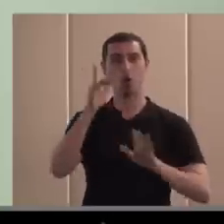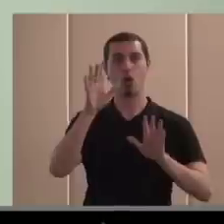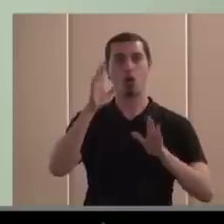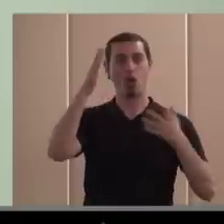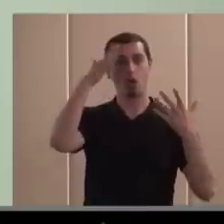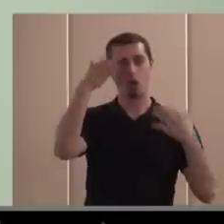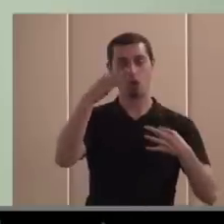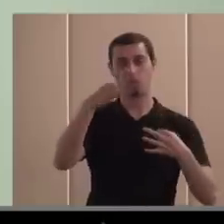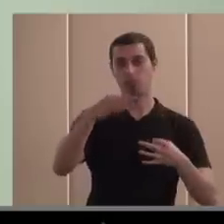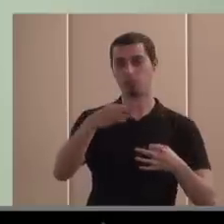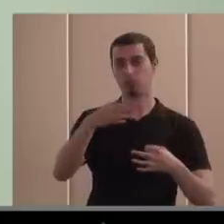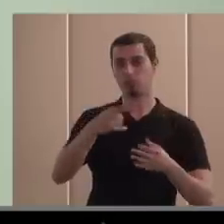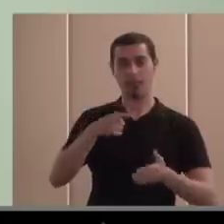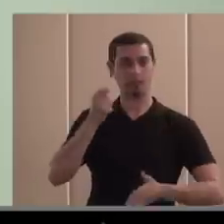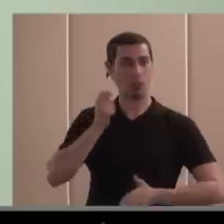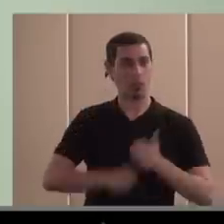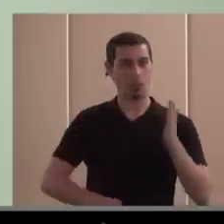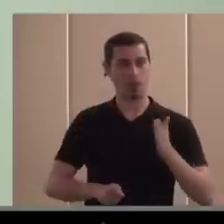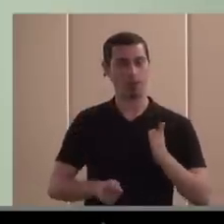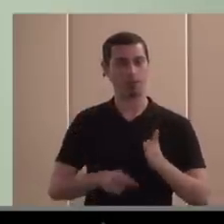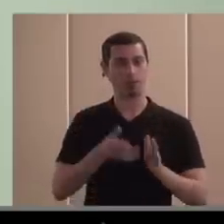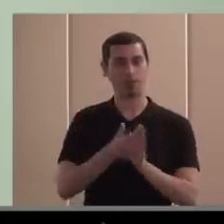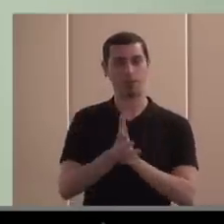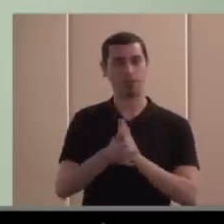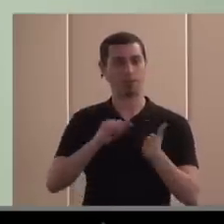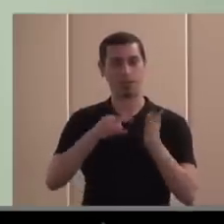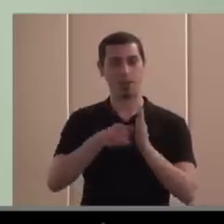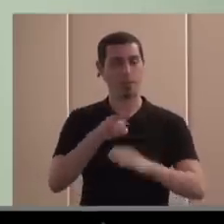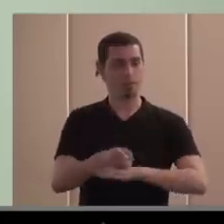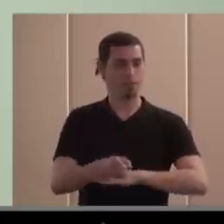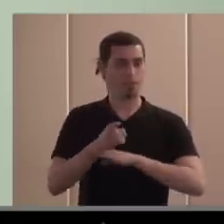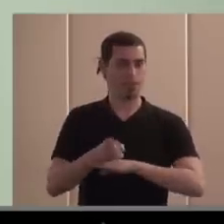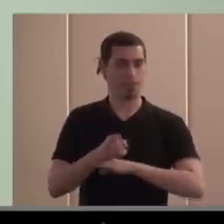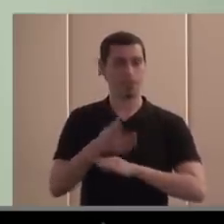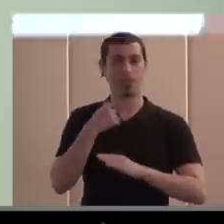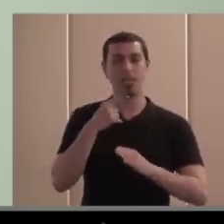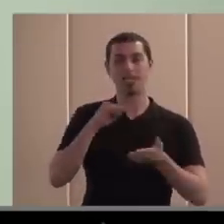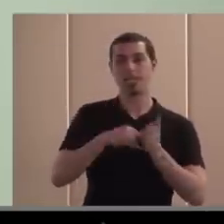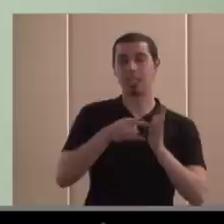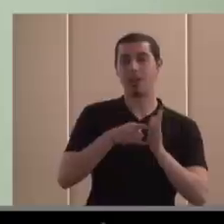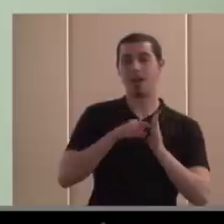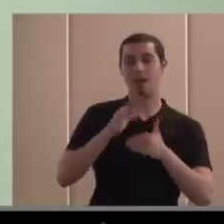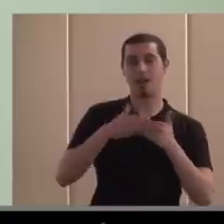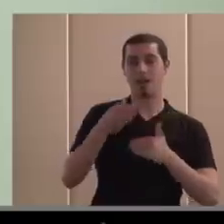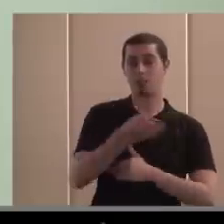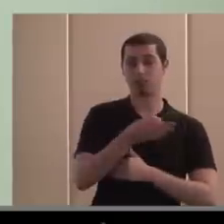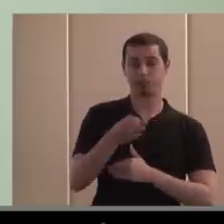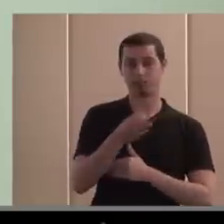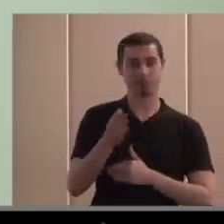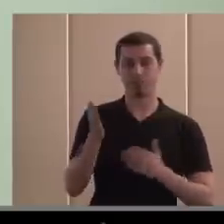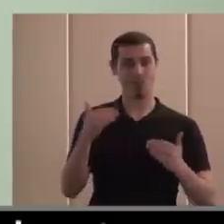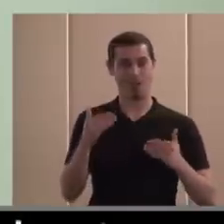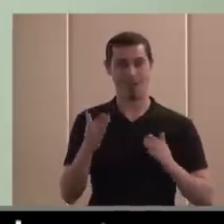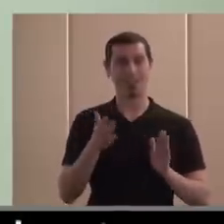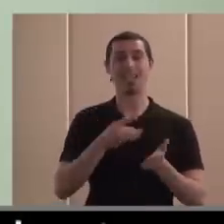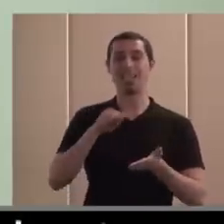binaria o la lógica estricta es la que rige todos los sistemas. No hay sistemas clausurados, perfectos, sino que son sistemas